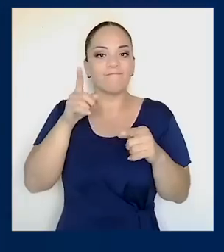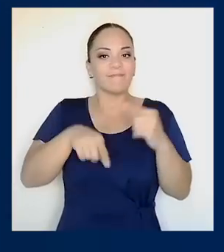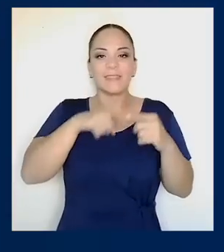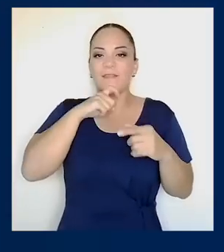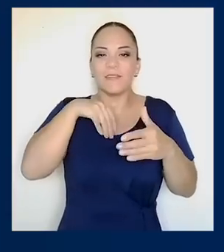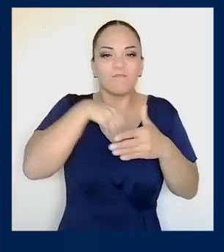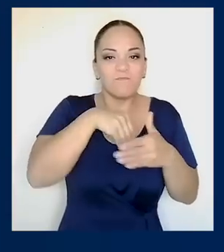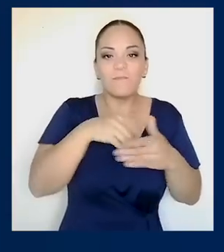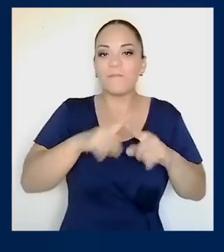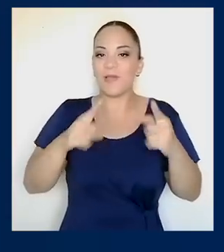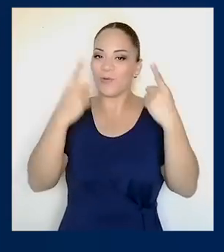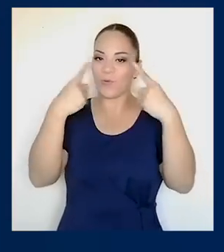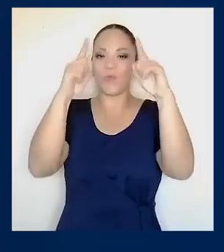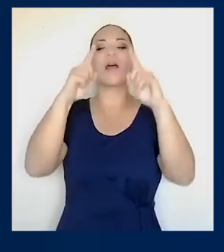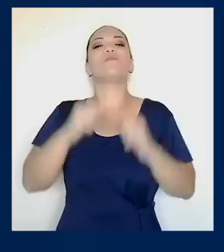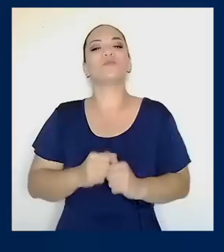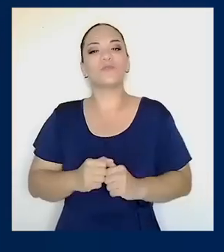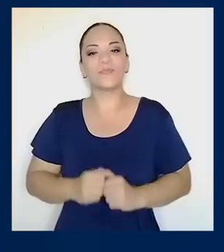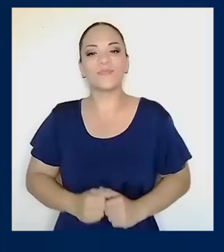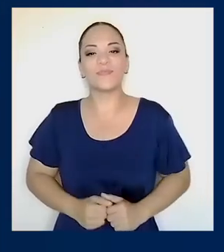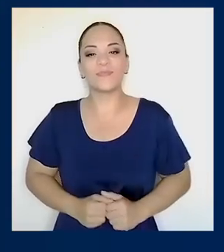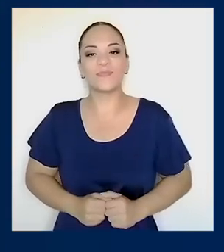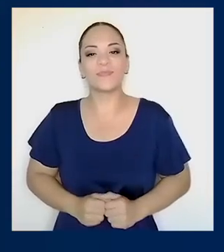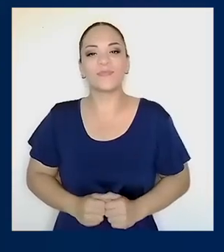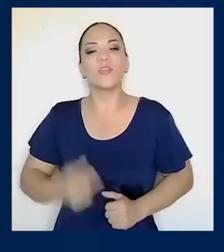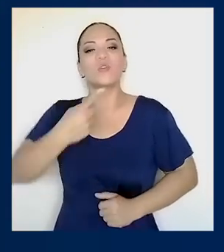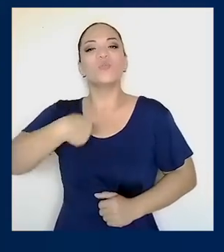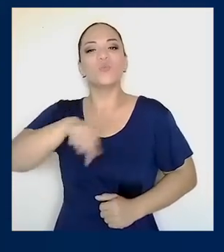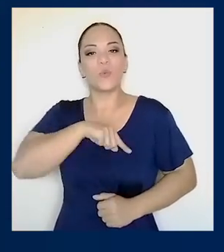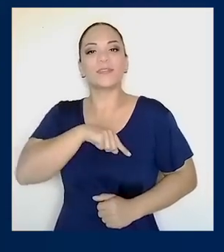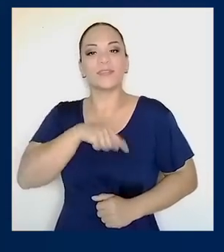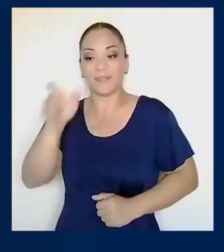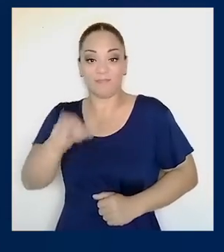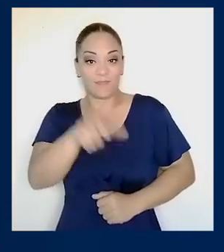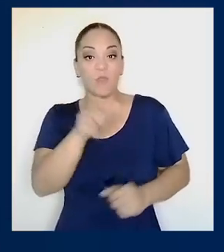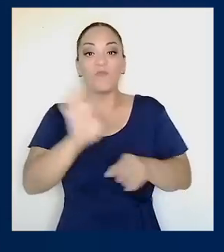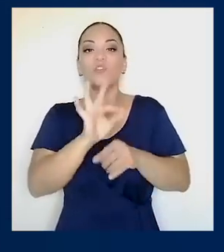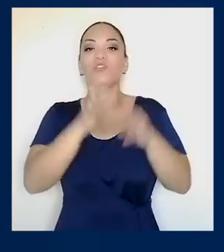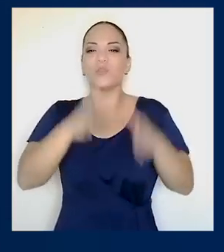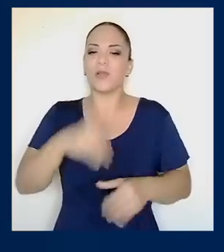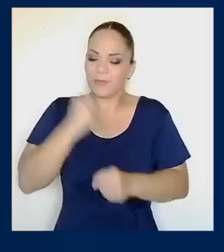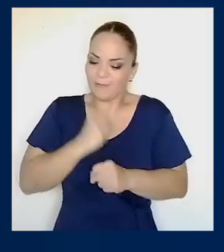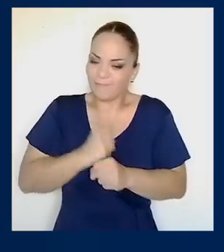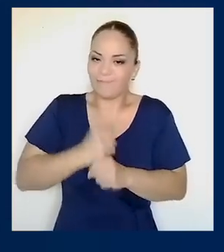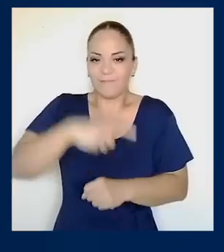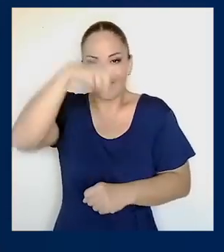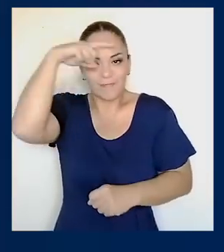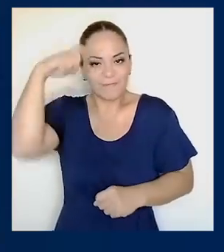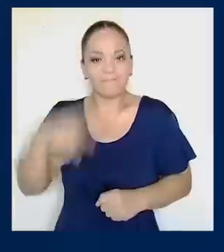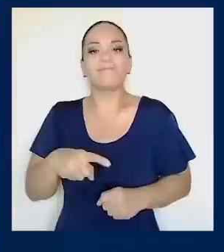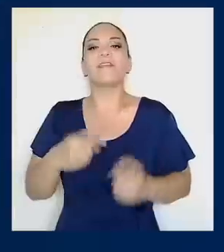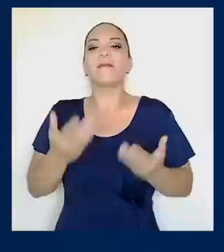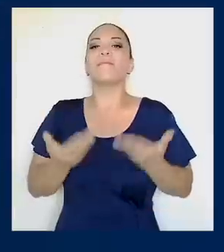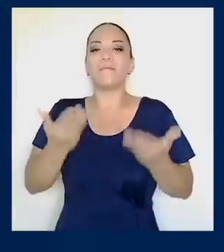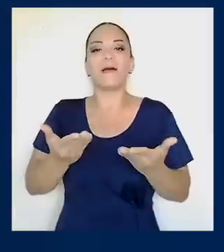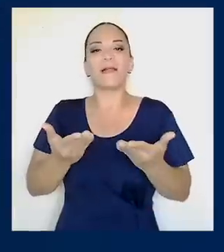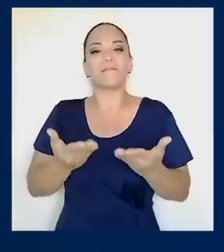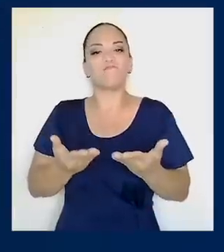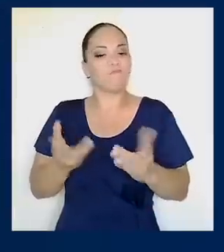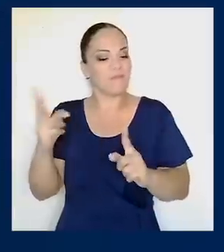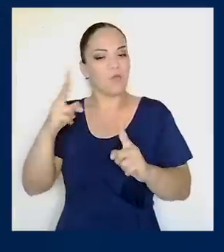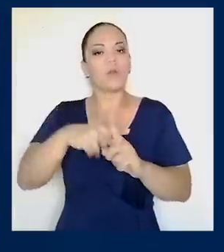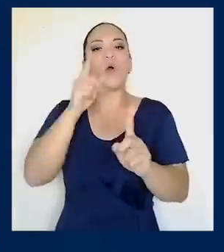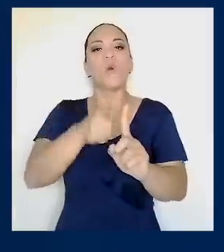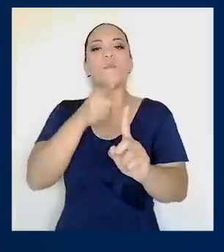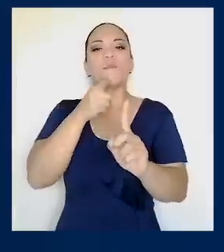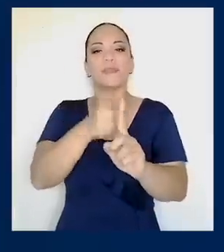Sin que esto sea un obstáculo. Nuestra gente trabaja arduamente para ejecutar a la